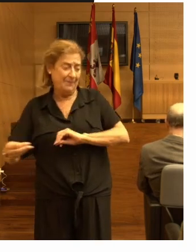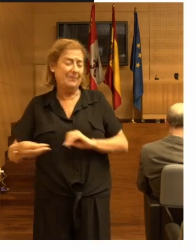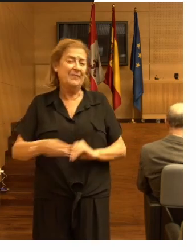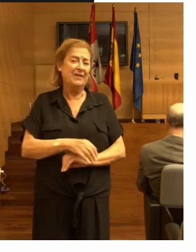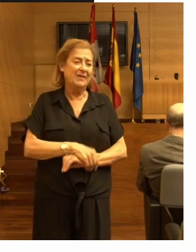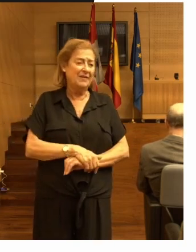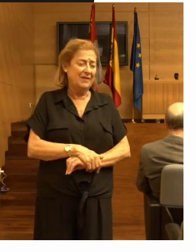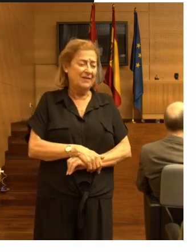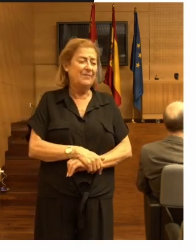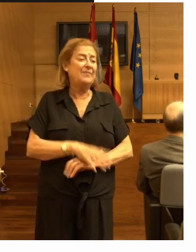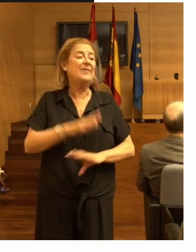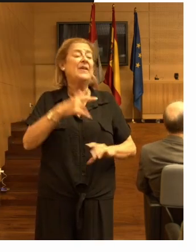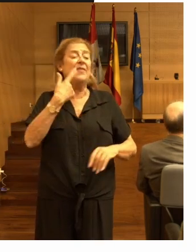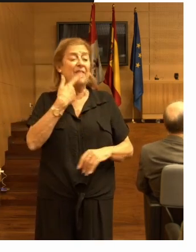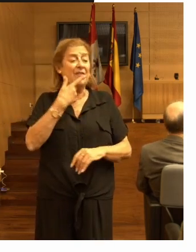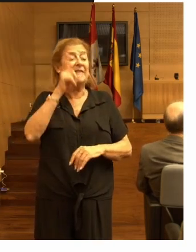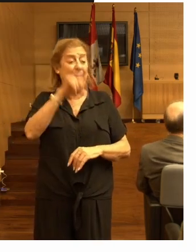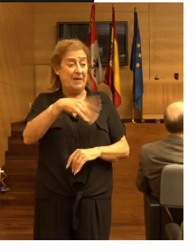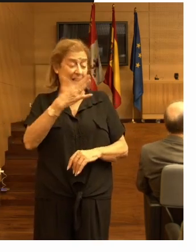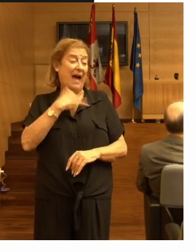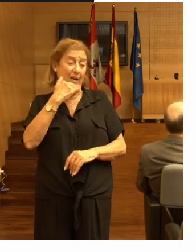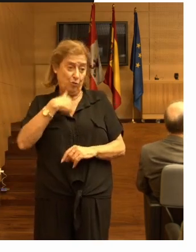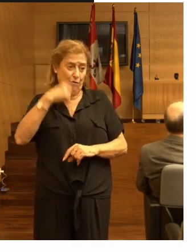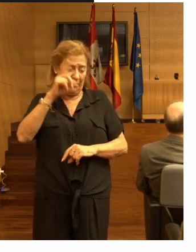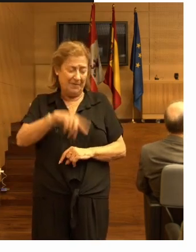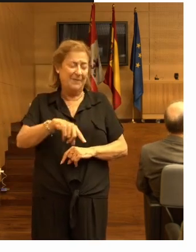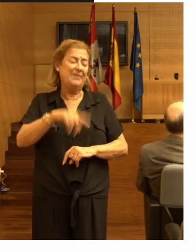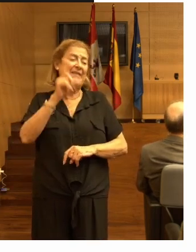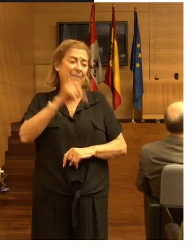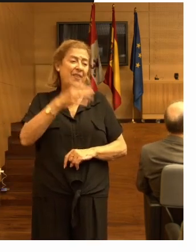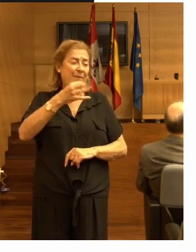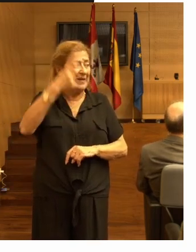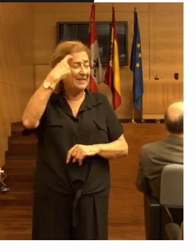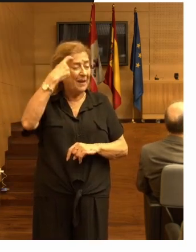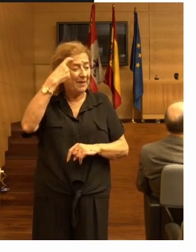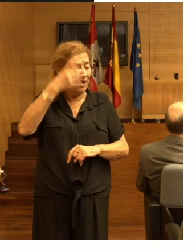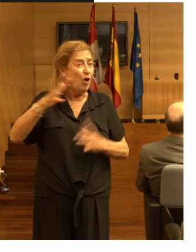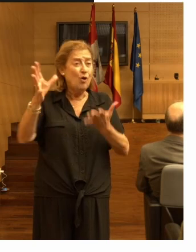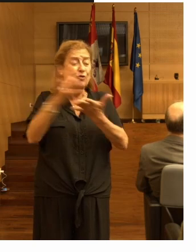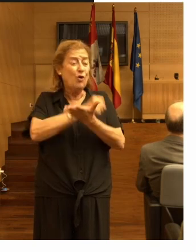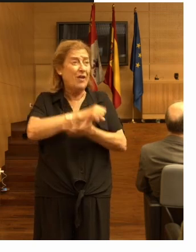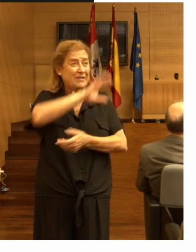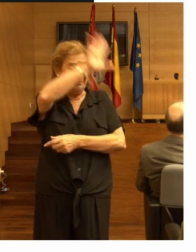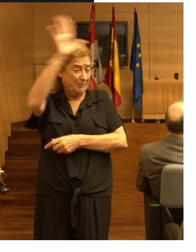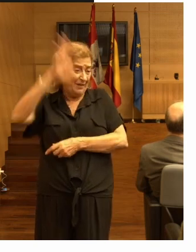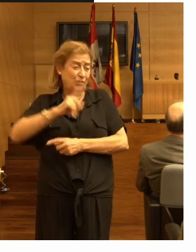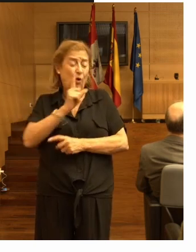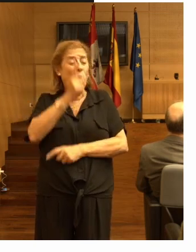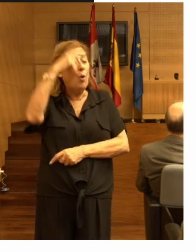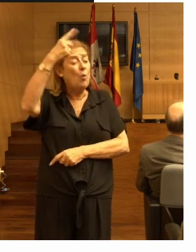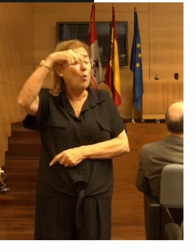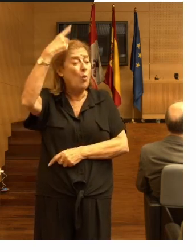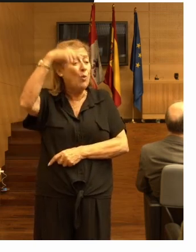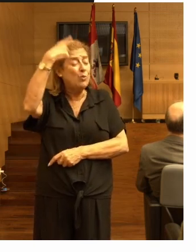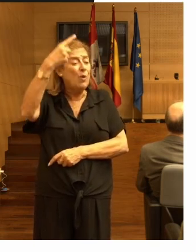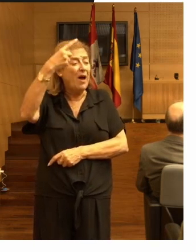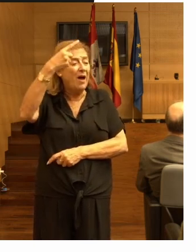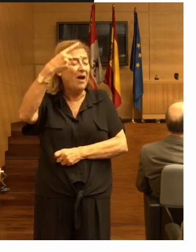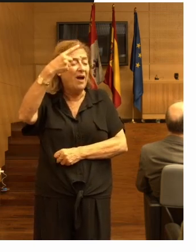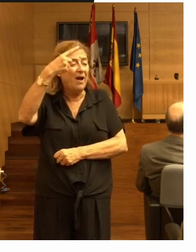puedo decir algo yo también tenemos que también tener en cuenta en todas partes no solamente la cultura de